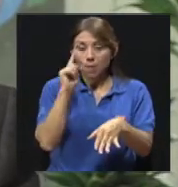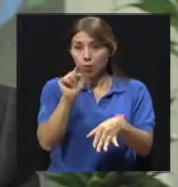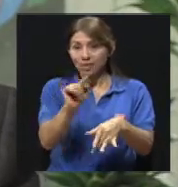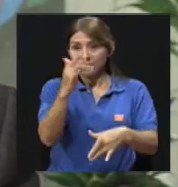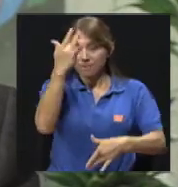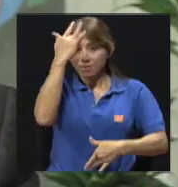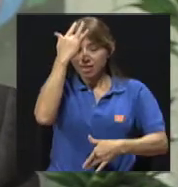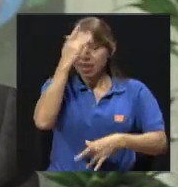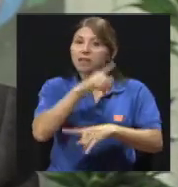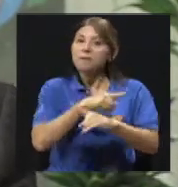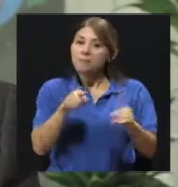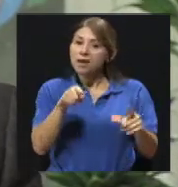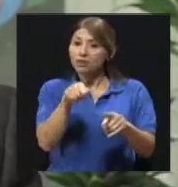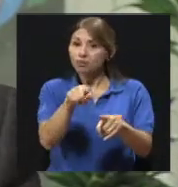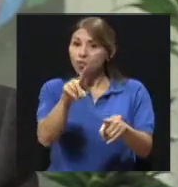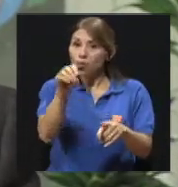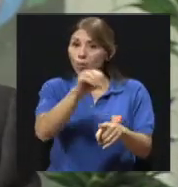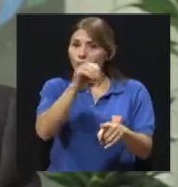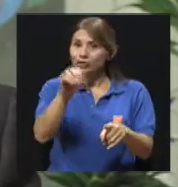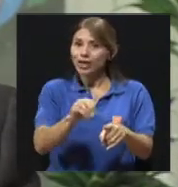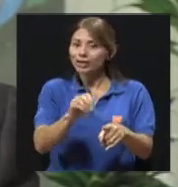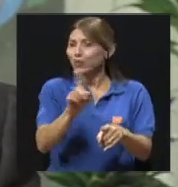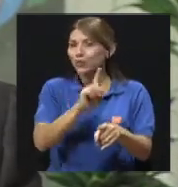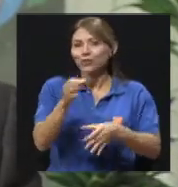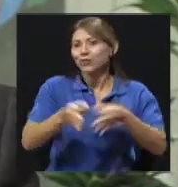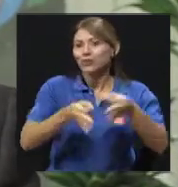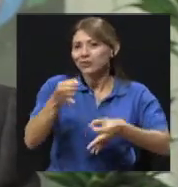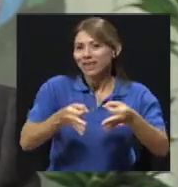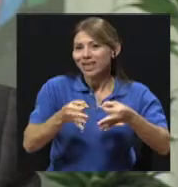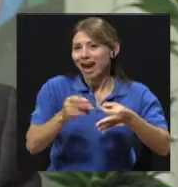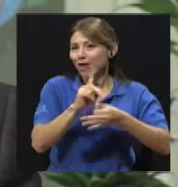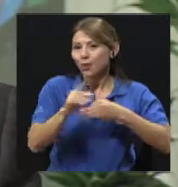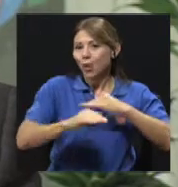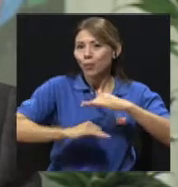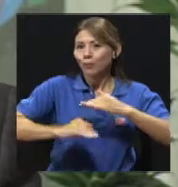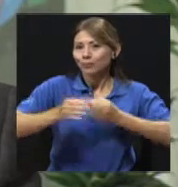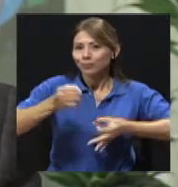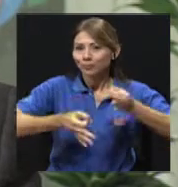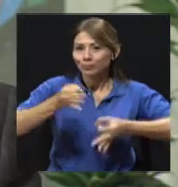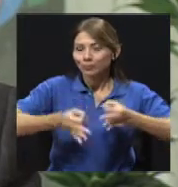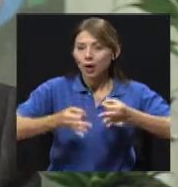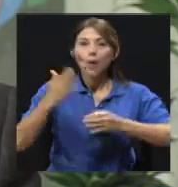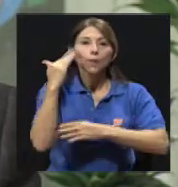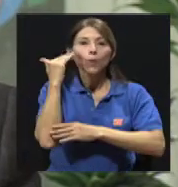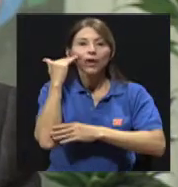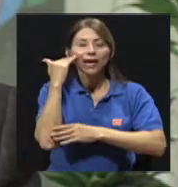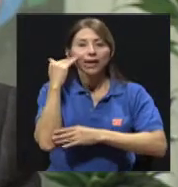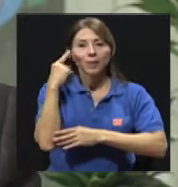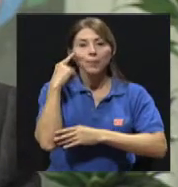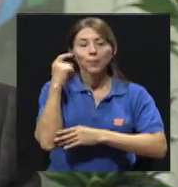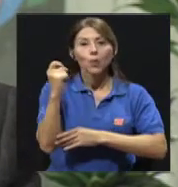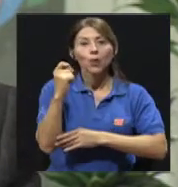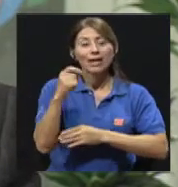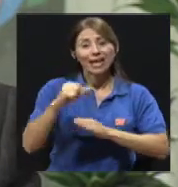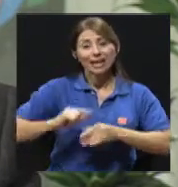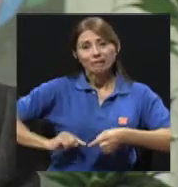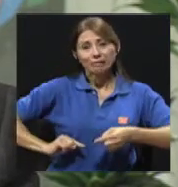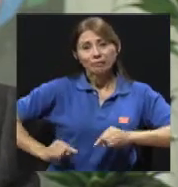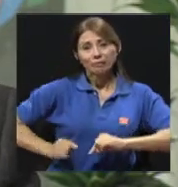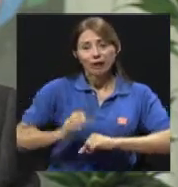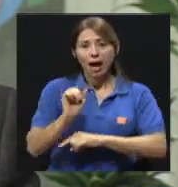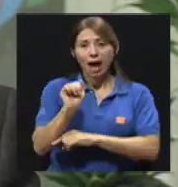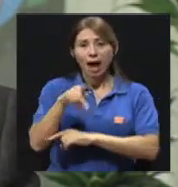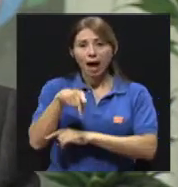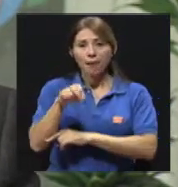% pues no se justifica, no se debería de justificar, porque la apendicitis aguda es un padecimiento